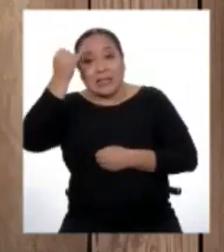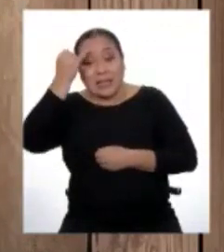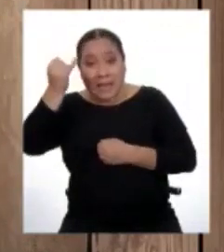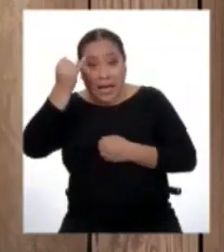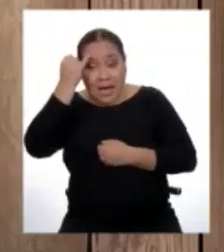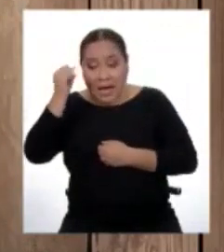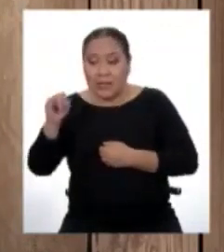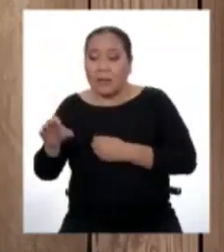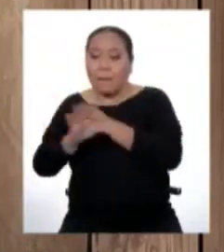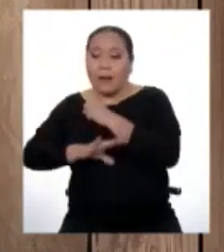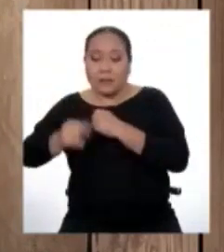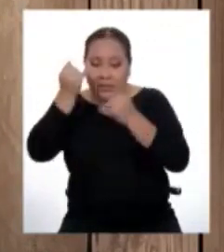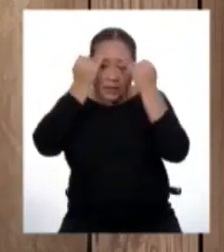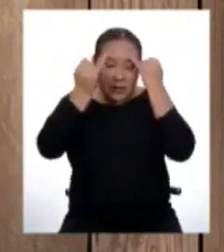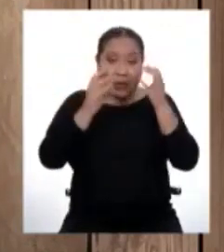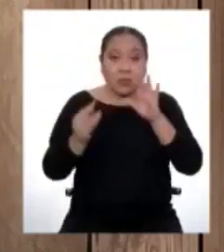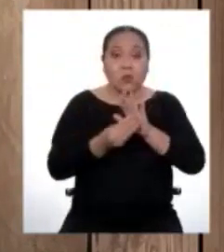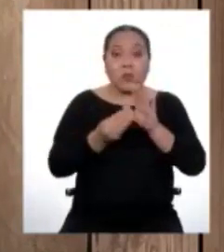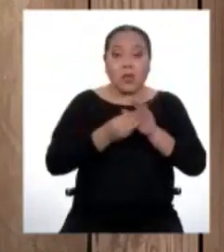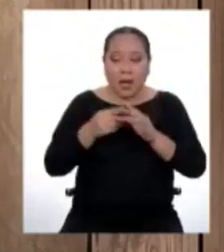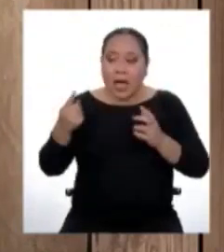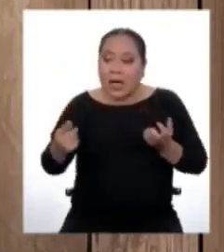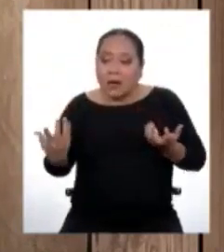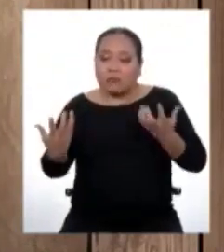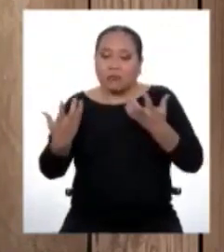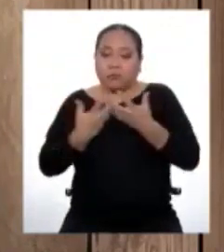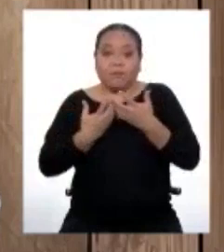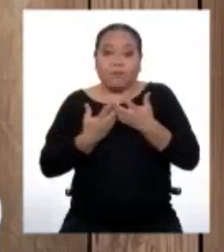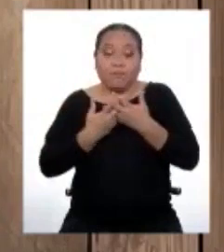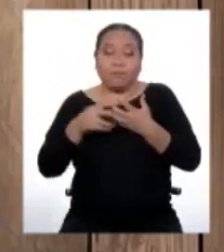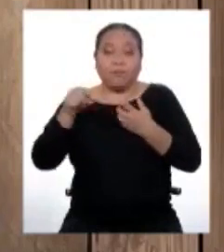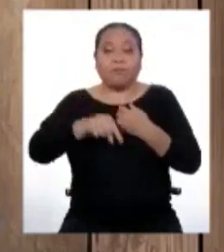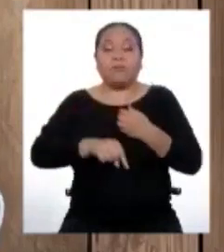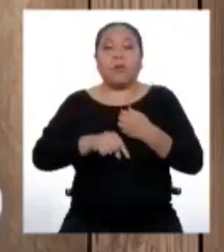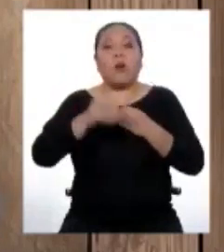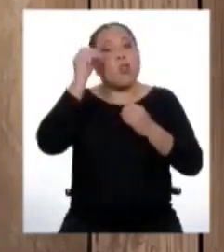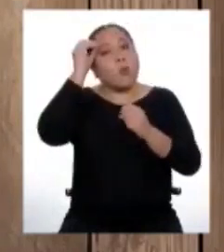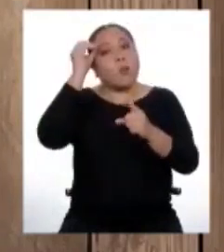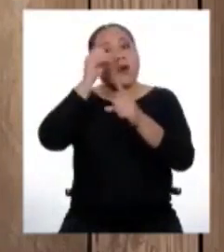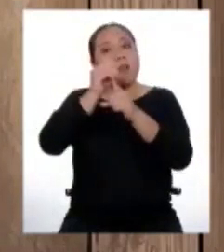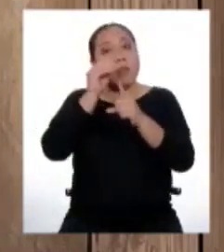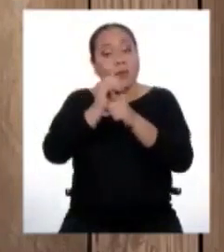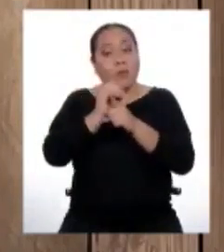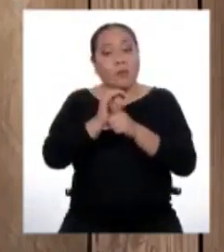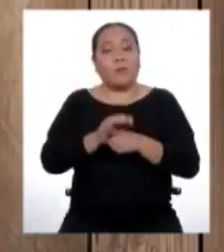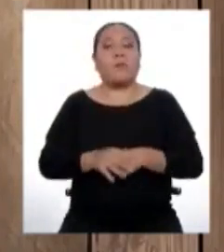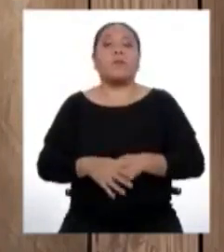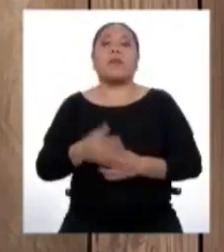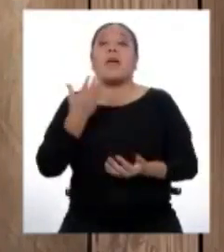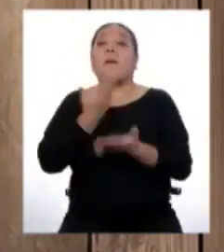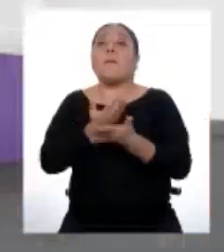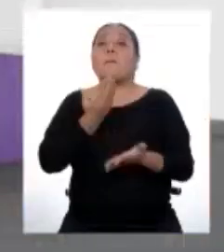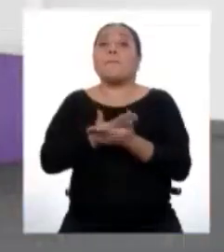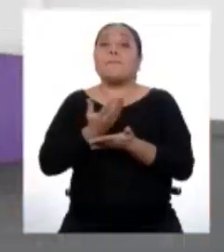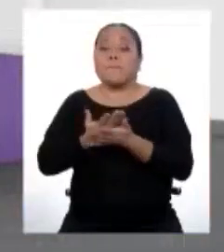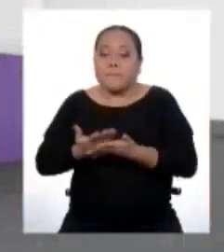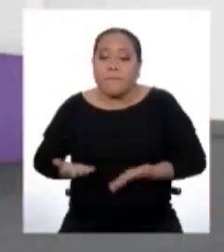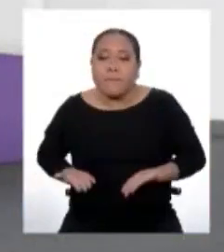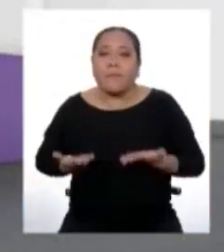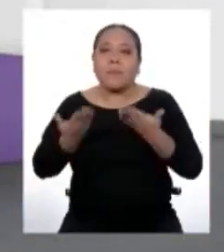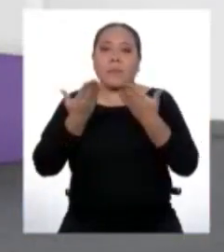intención comunicativa. En la medida que estas ideas verbalicen esta intención, es decir, que le den forma.